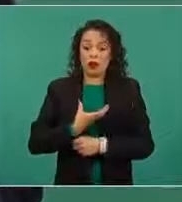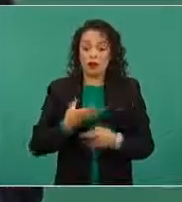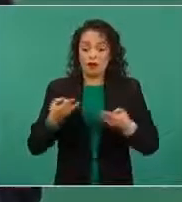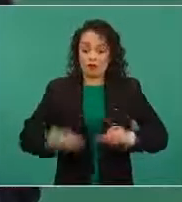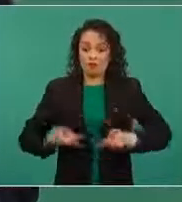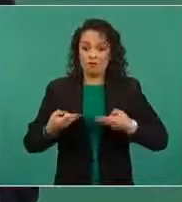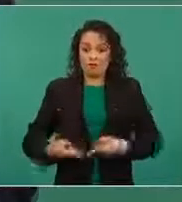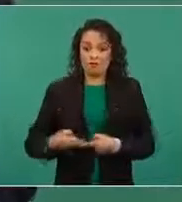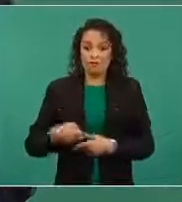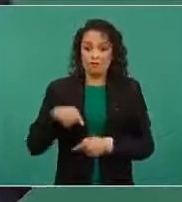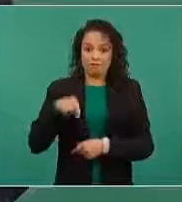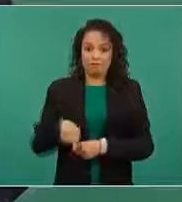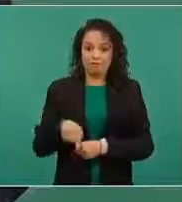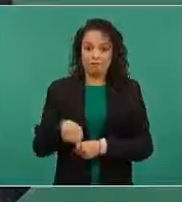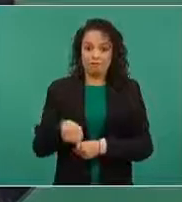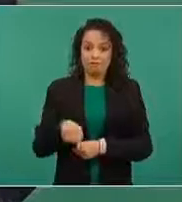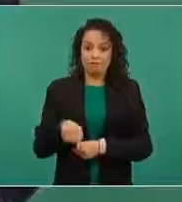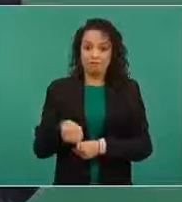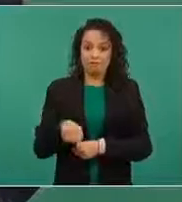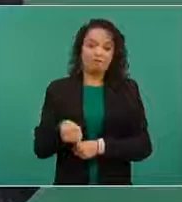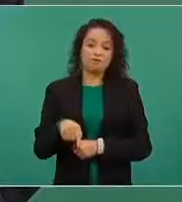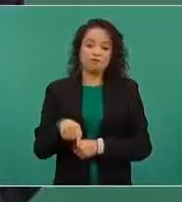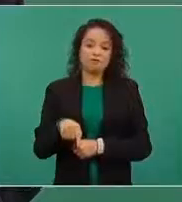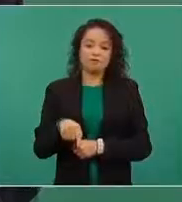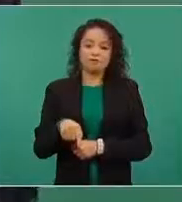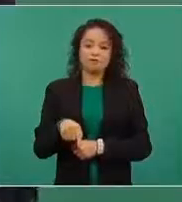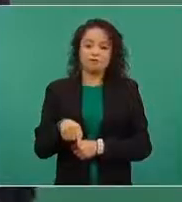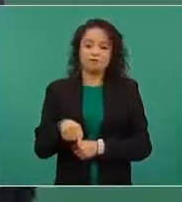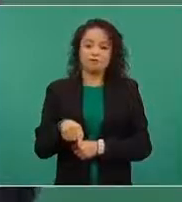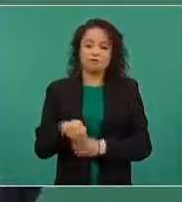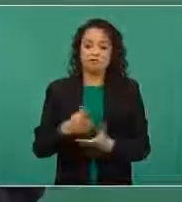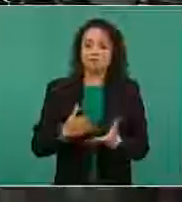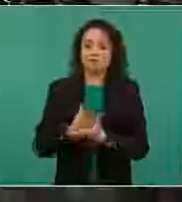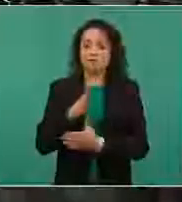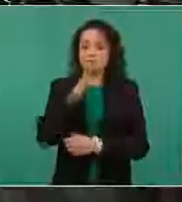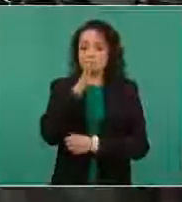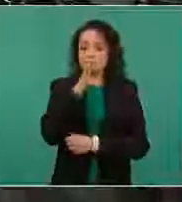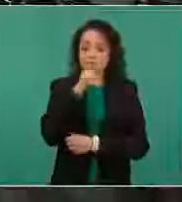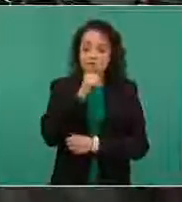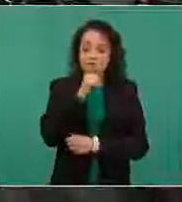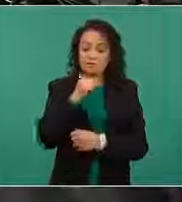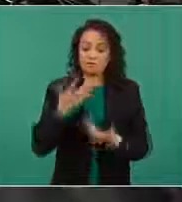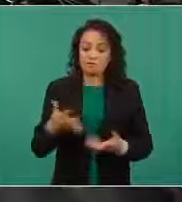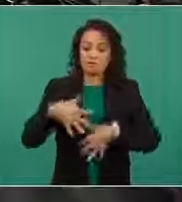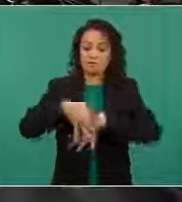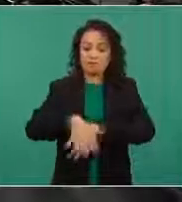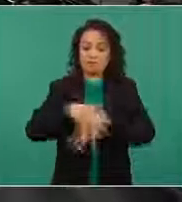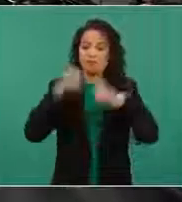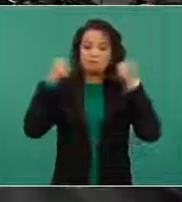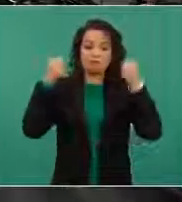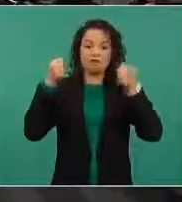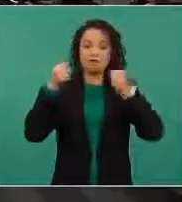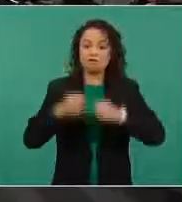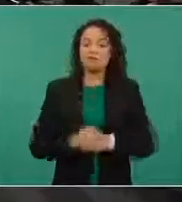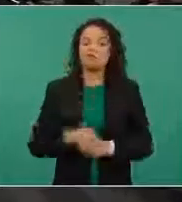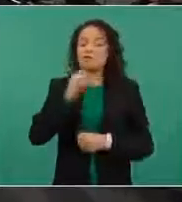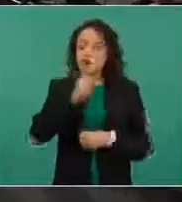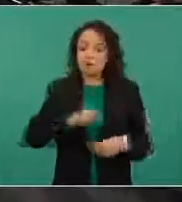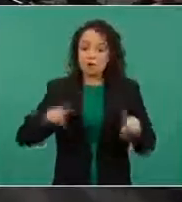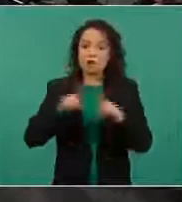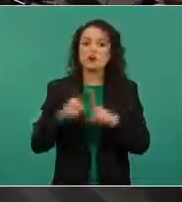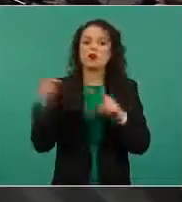y no nos los permitían. Y también estuvimos en la avenida Juárez